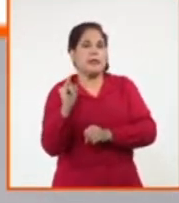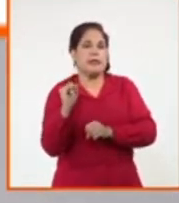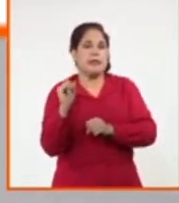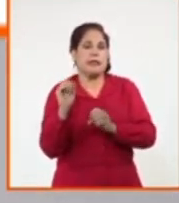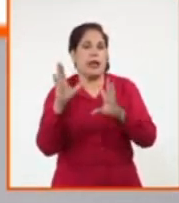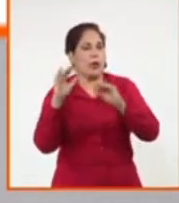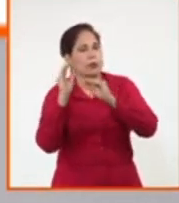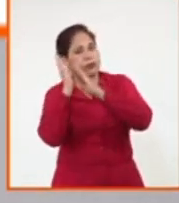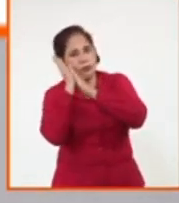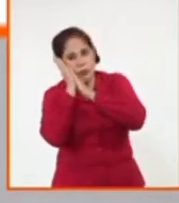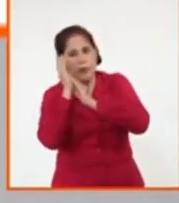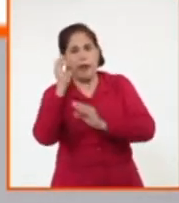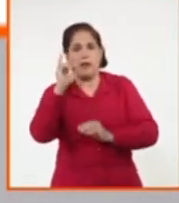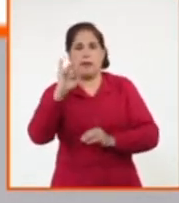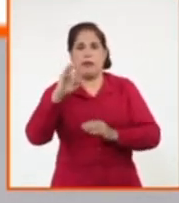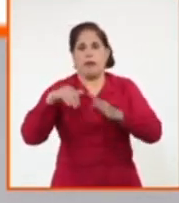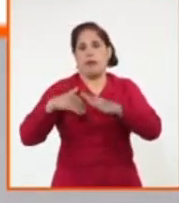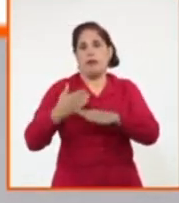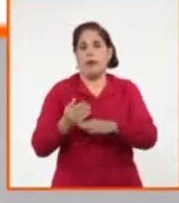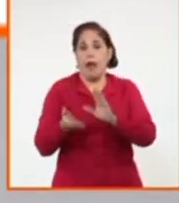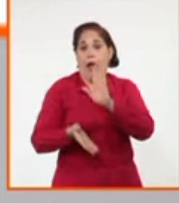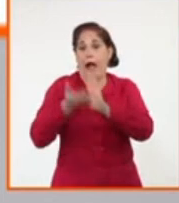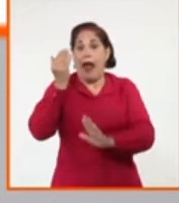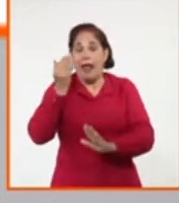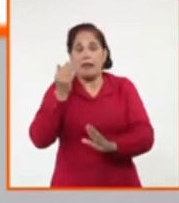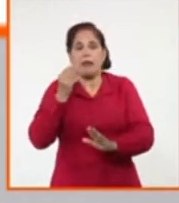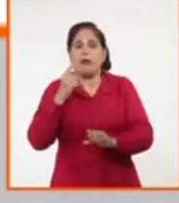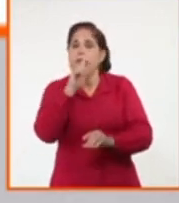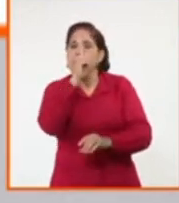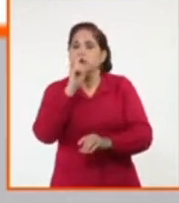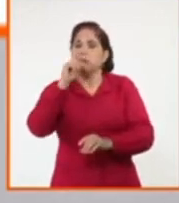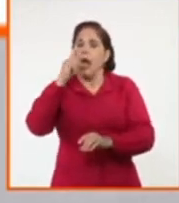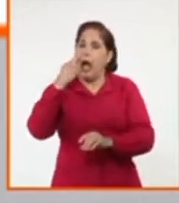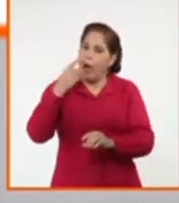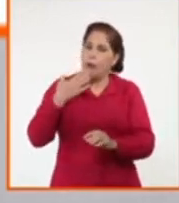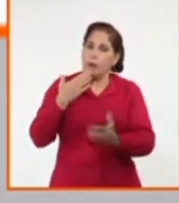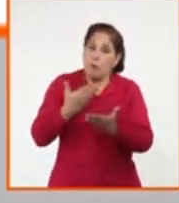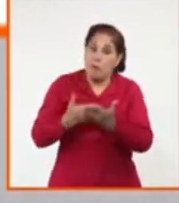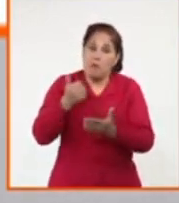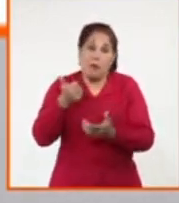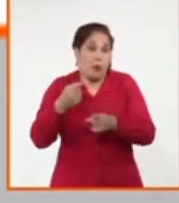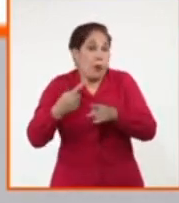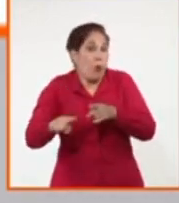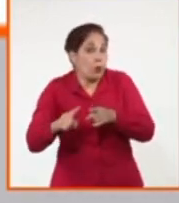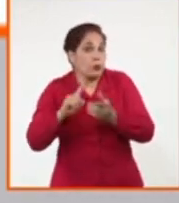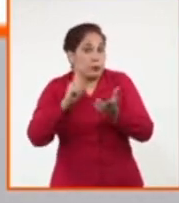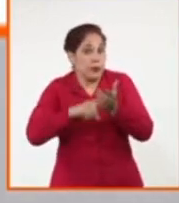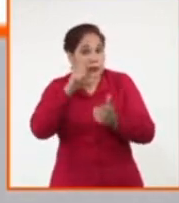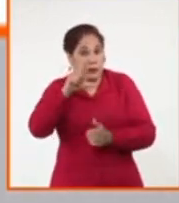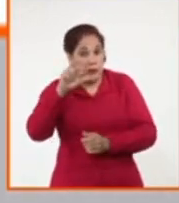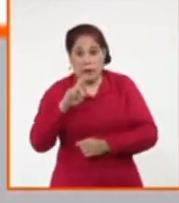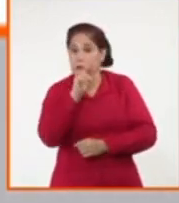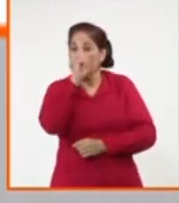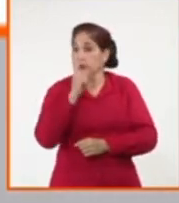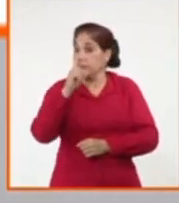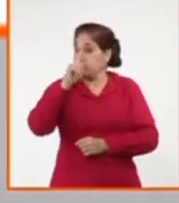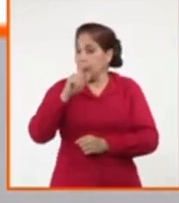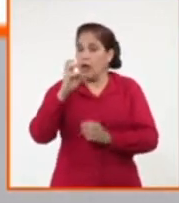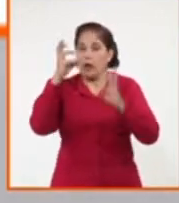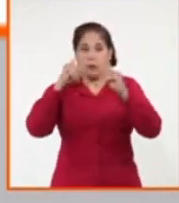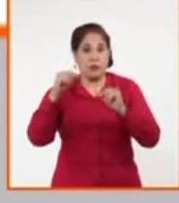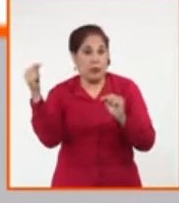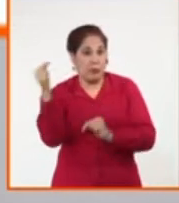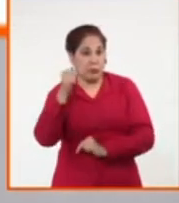7 días, y realmente el alta se le va a tomar al sexto día otro PCR, y si el